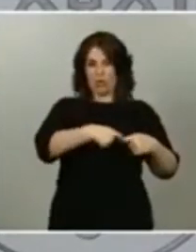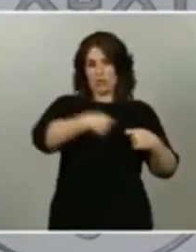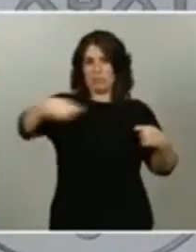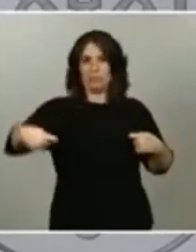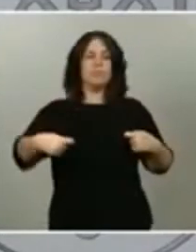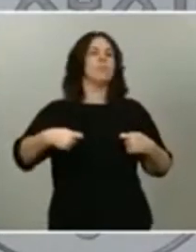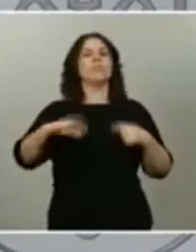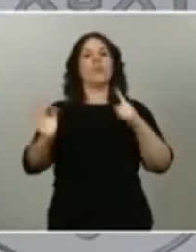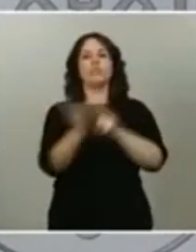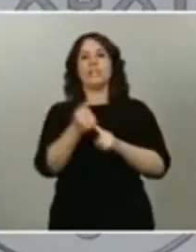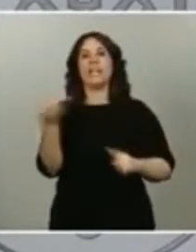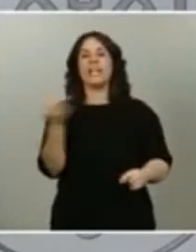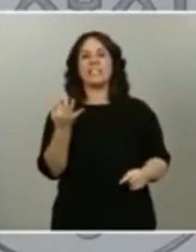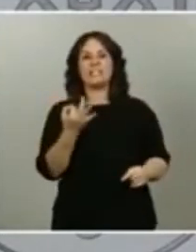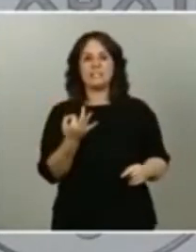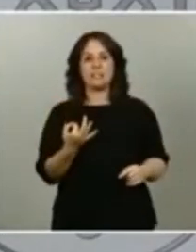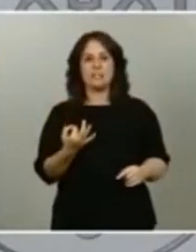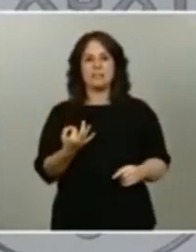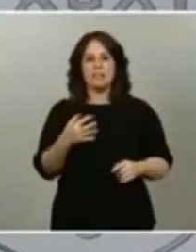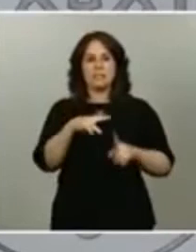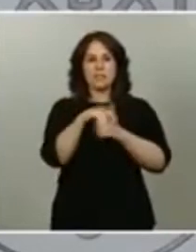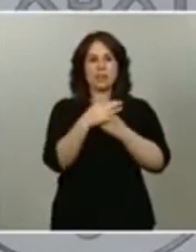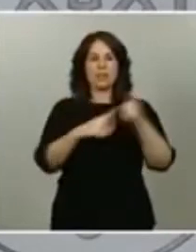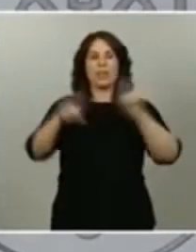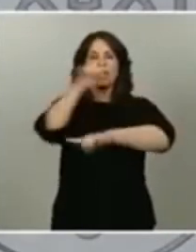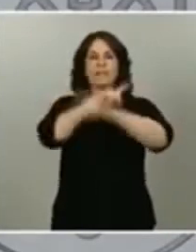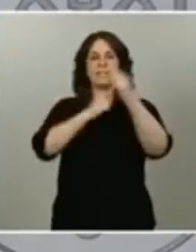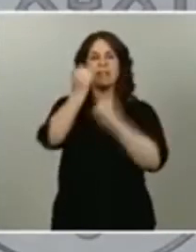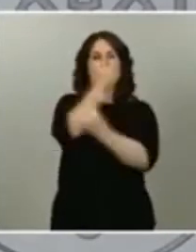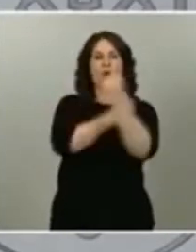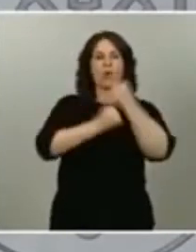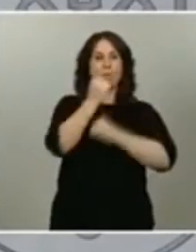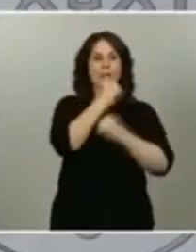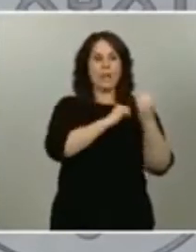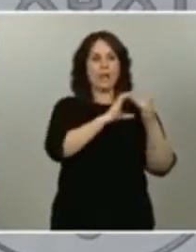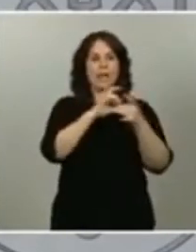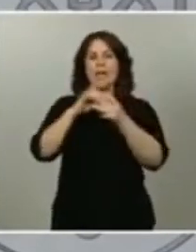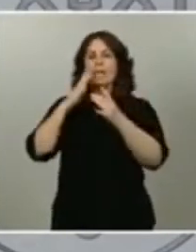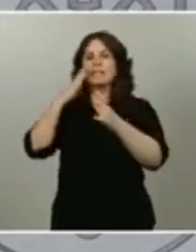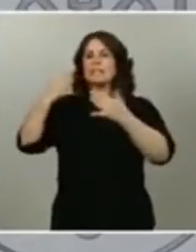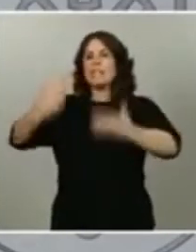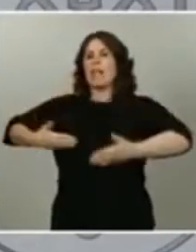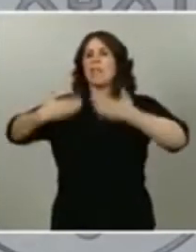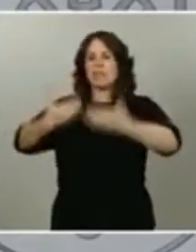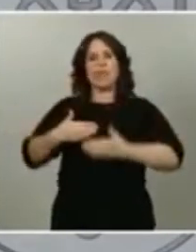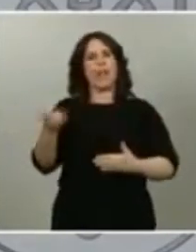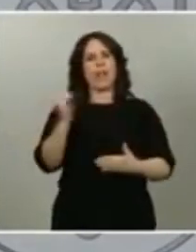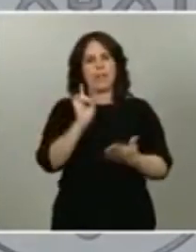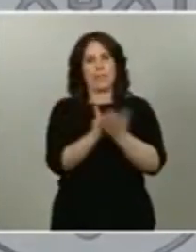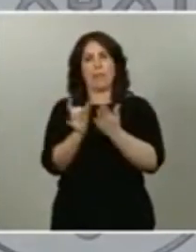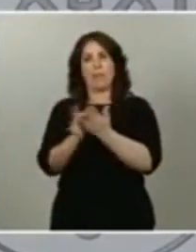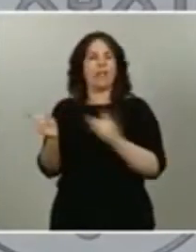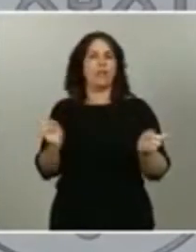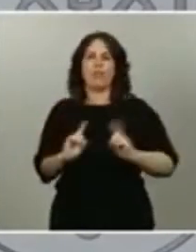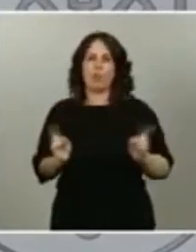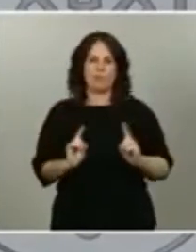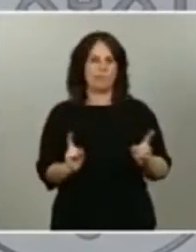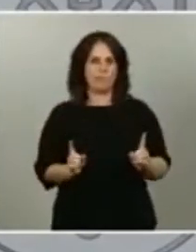esta situación de crisis económica con los parámetros tradicionales y si hubiéramos tenido los mismos